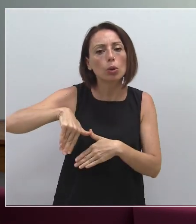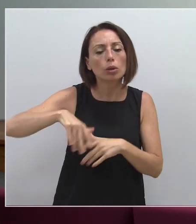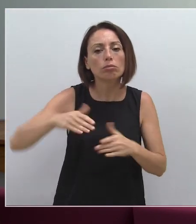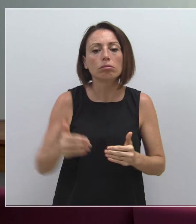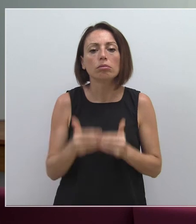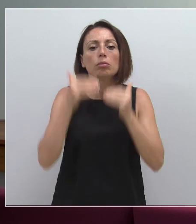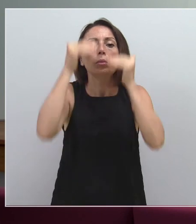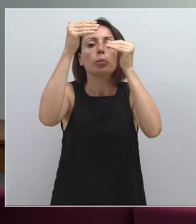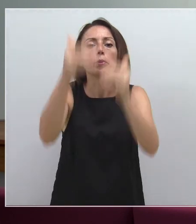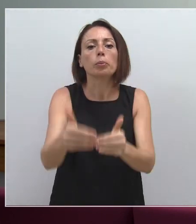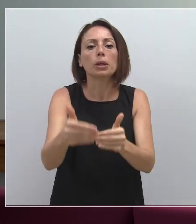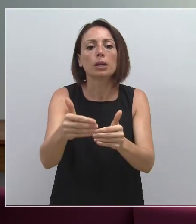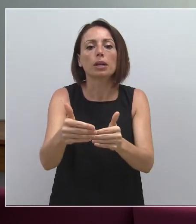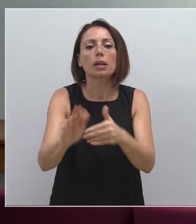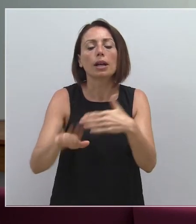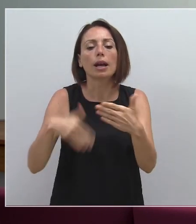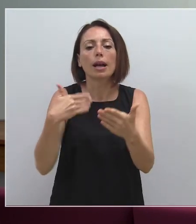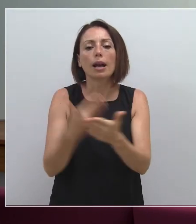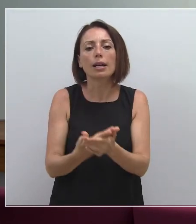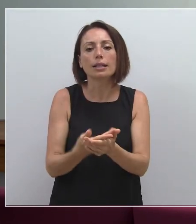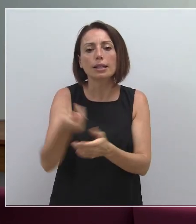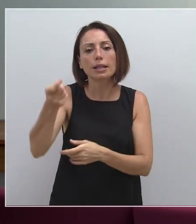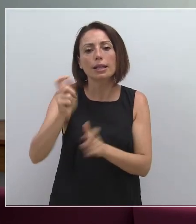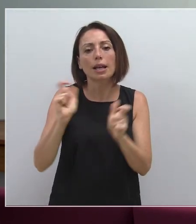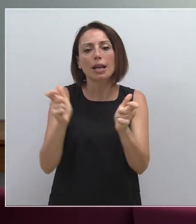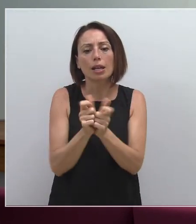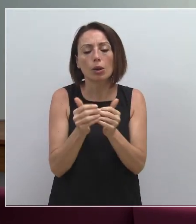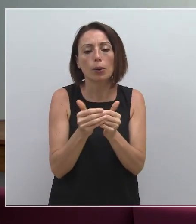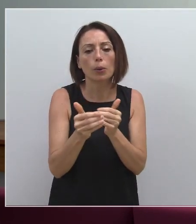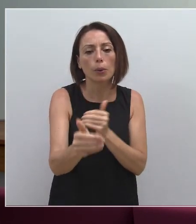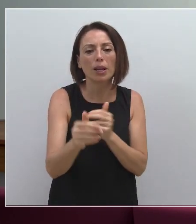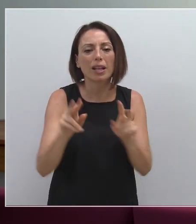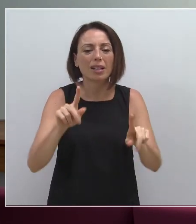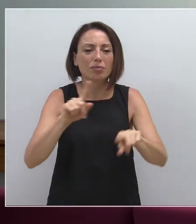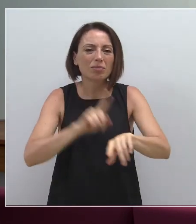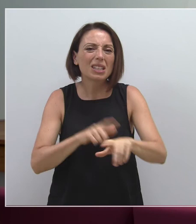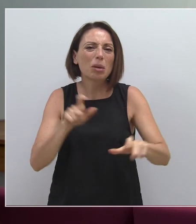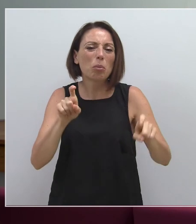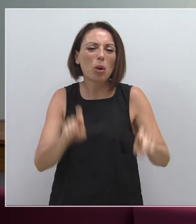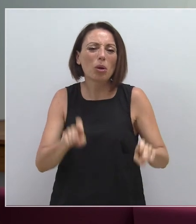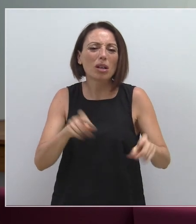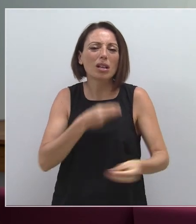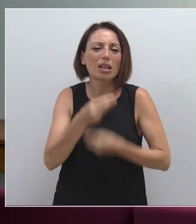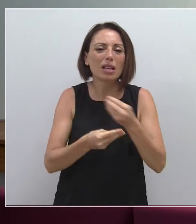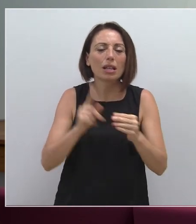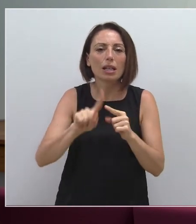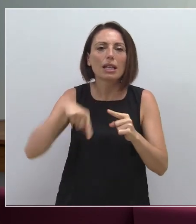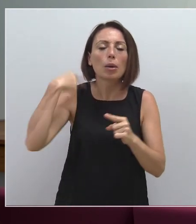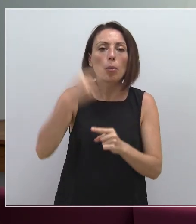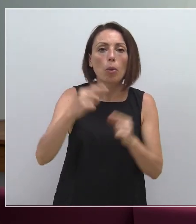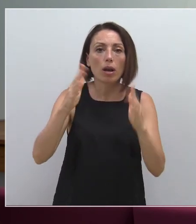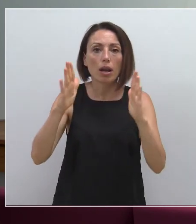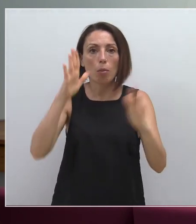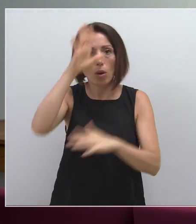finales de mes, que tendrán la próxima reunión, como se plantea en este tiempo de descanso y lo que viene después del verano, confección de